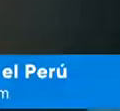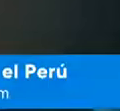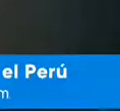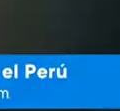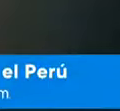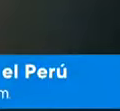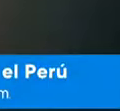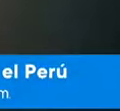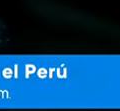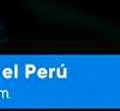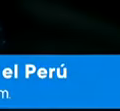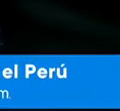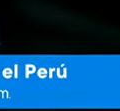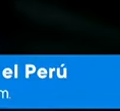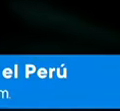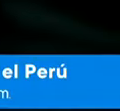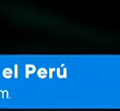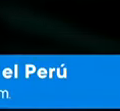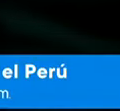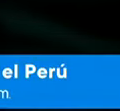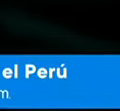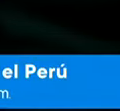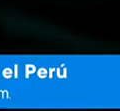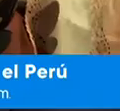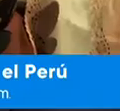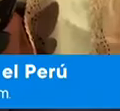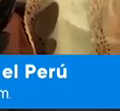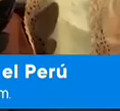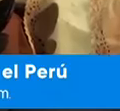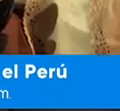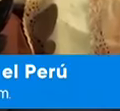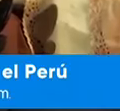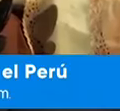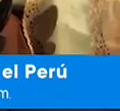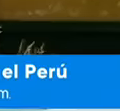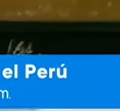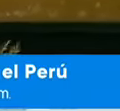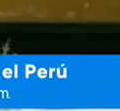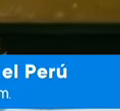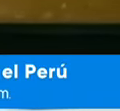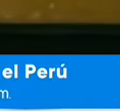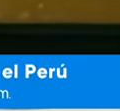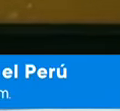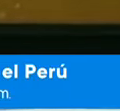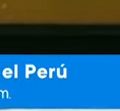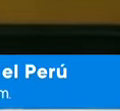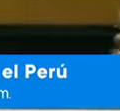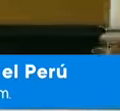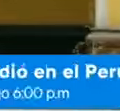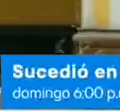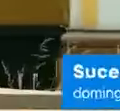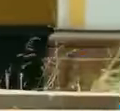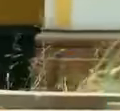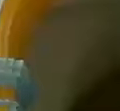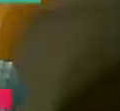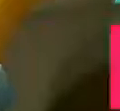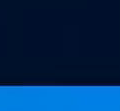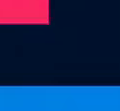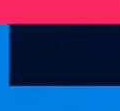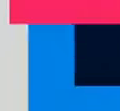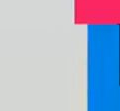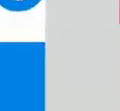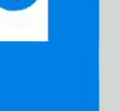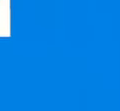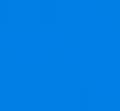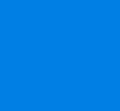Cuando entraba el cuarto día de huelga, empecé a sentir frío y mareos. Dormía muy poco. Este domingo a las 6 de la tarde,